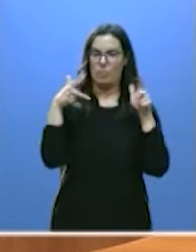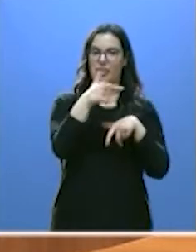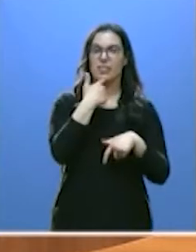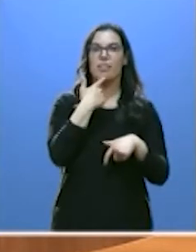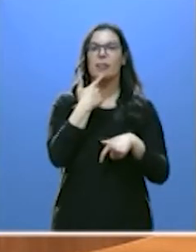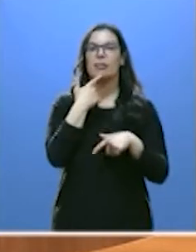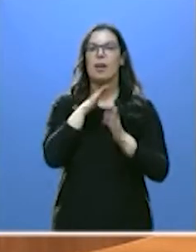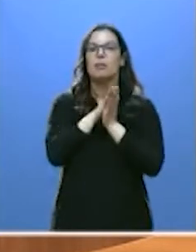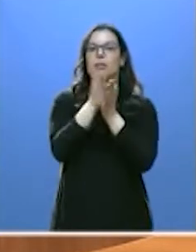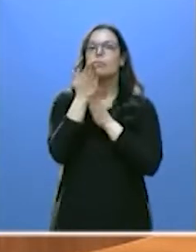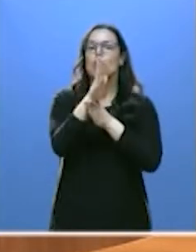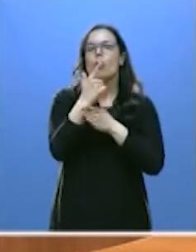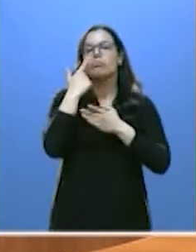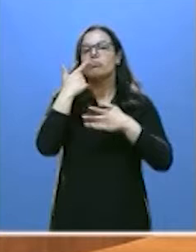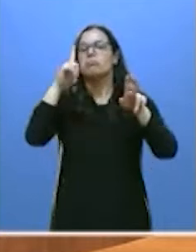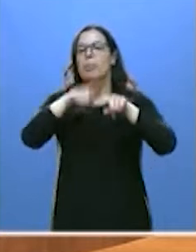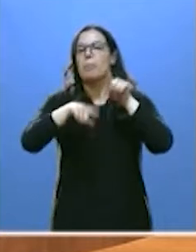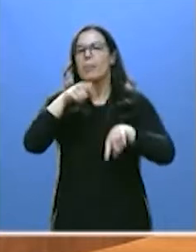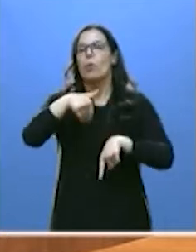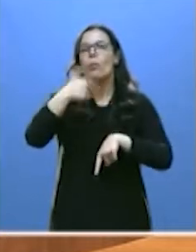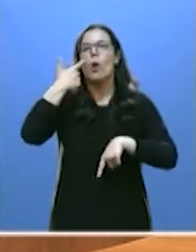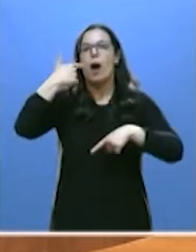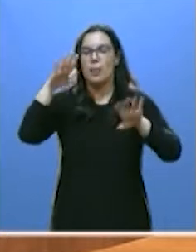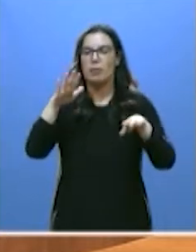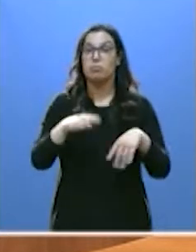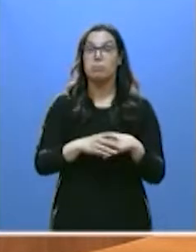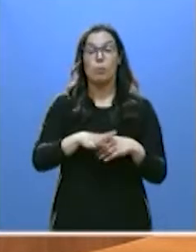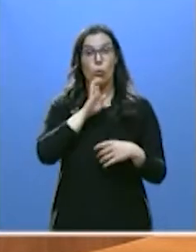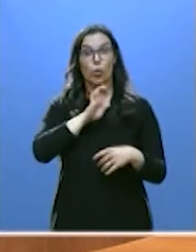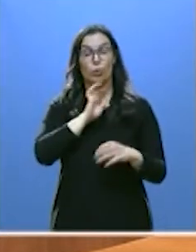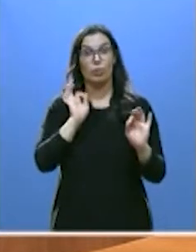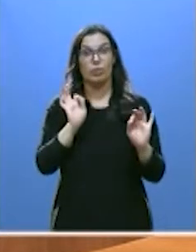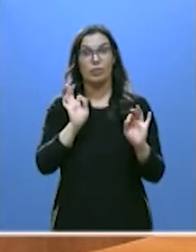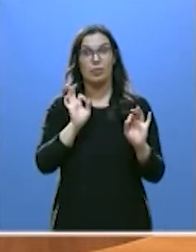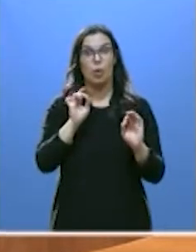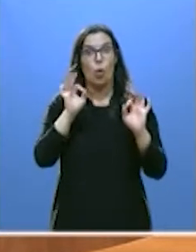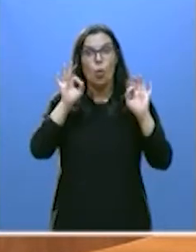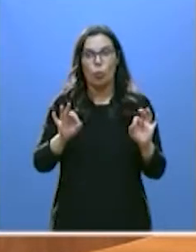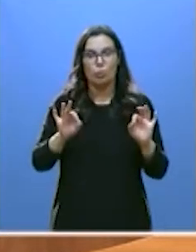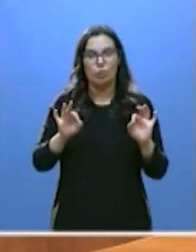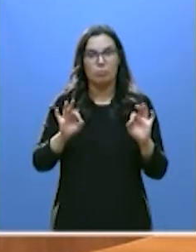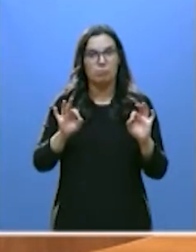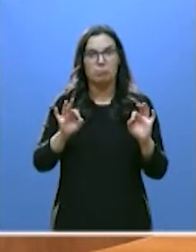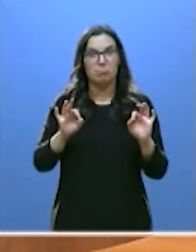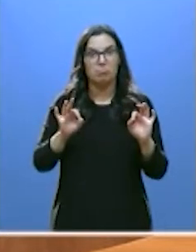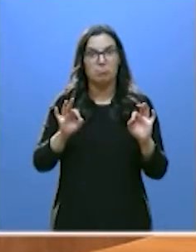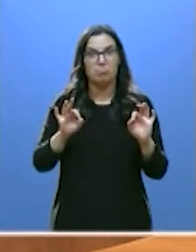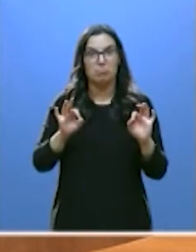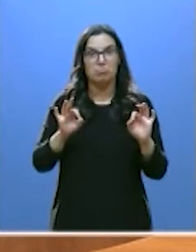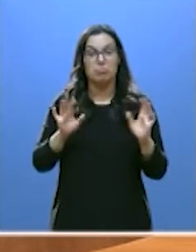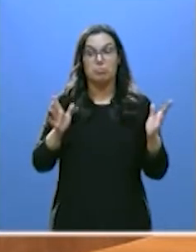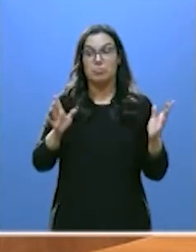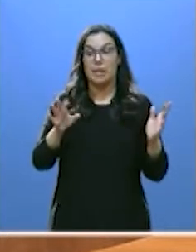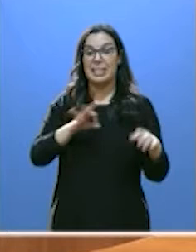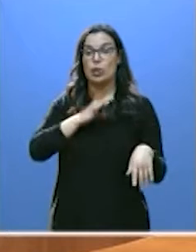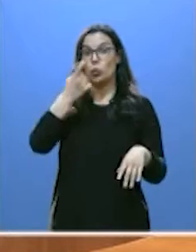moción se presentaría en su momento. Qué curioso que sucedió, señorías. Que el señor